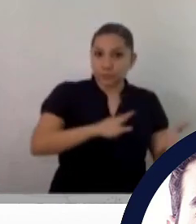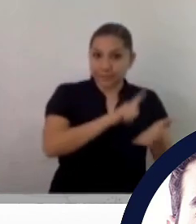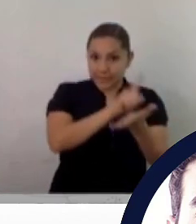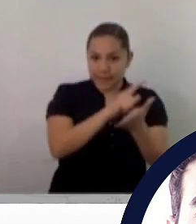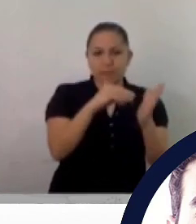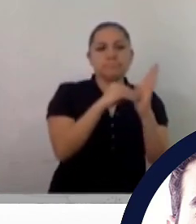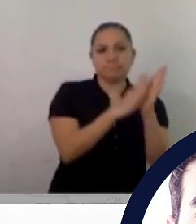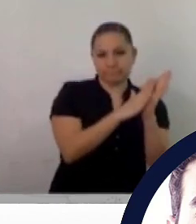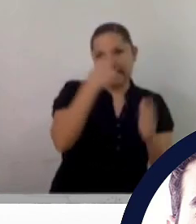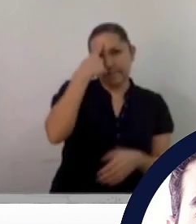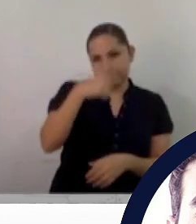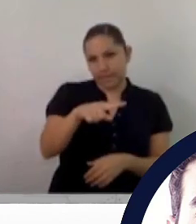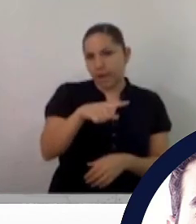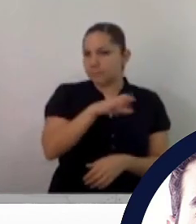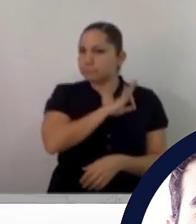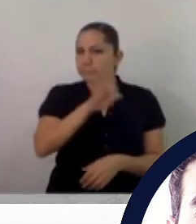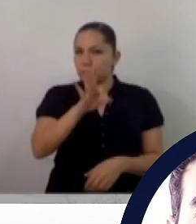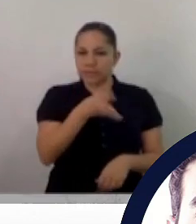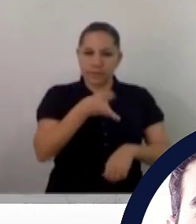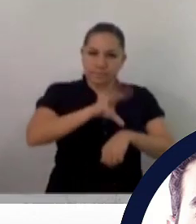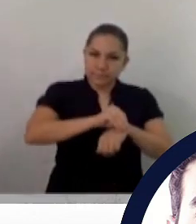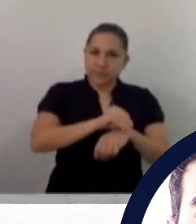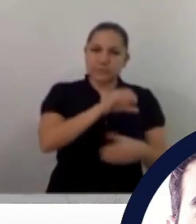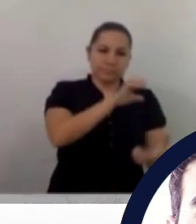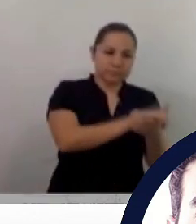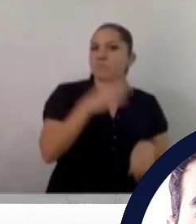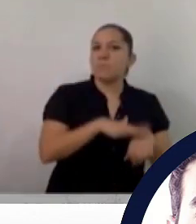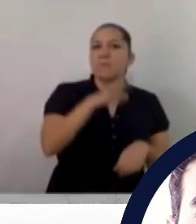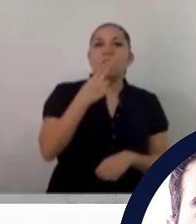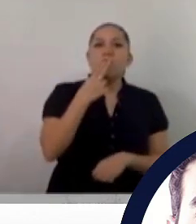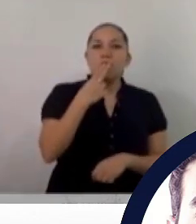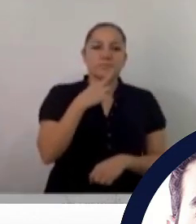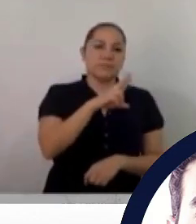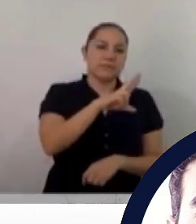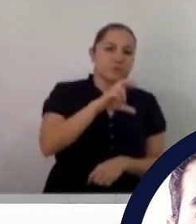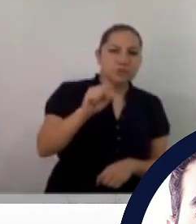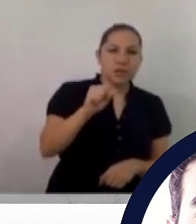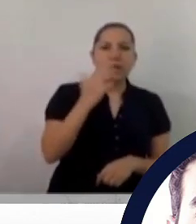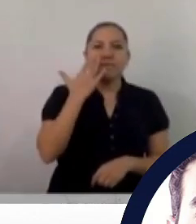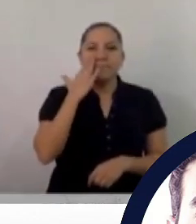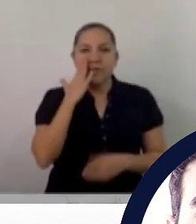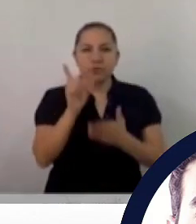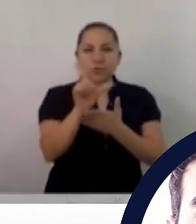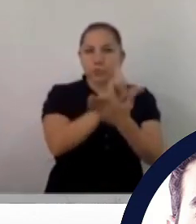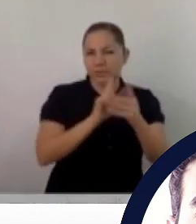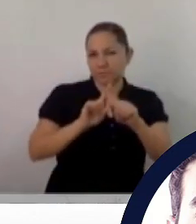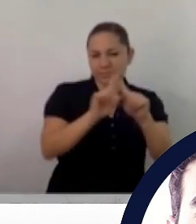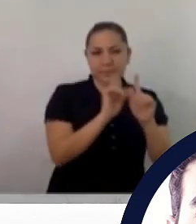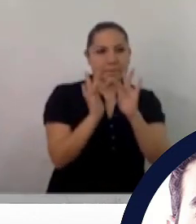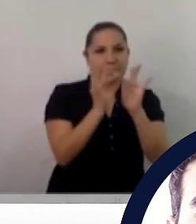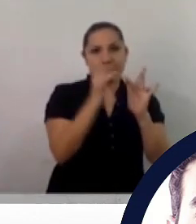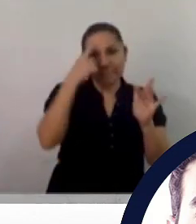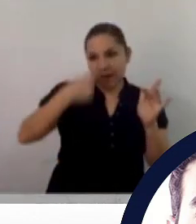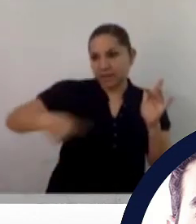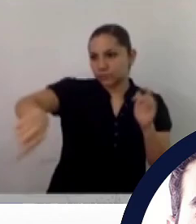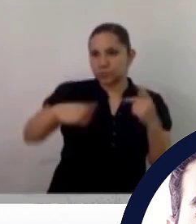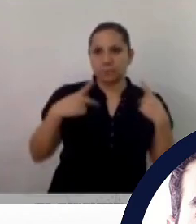también muchas debilidades. ¿En qué parámetros son y que no obtuvo Sonora?